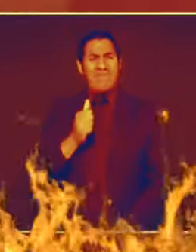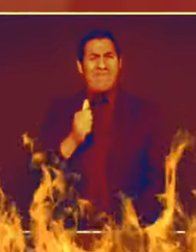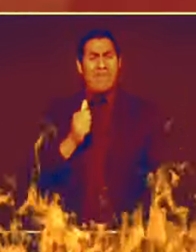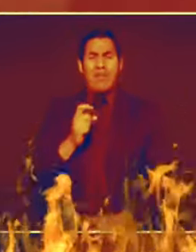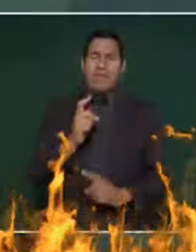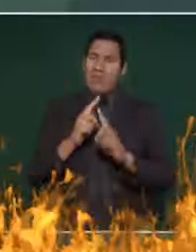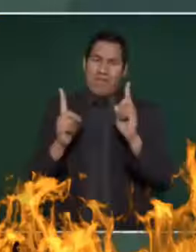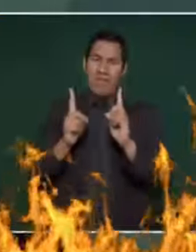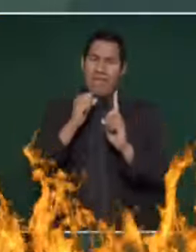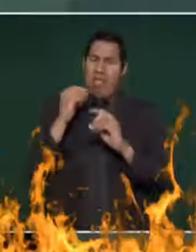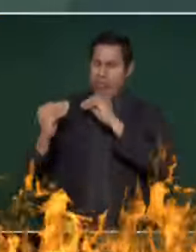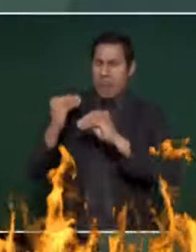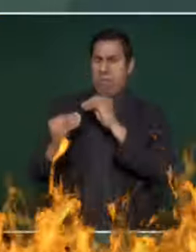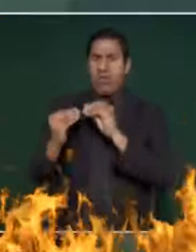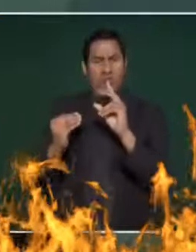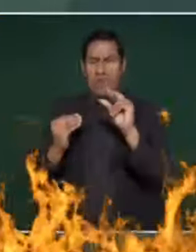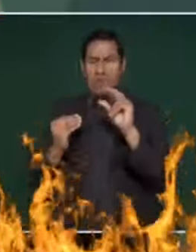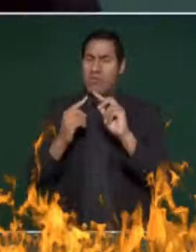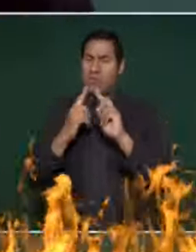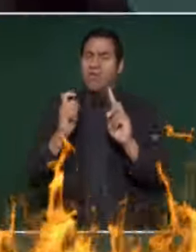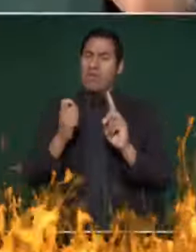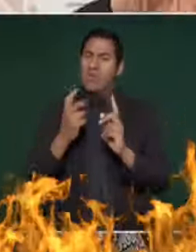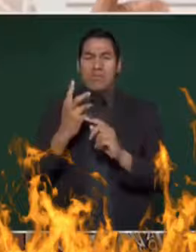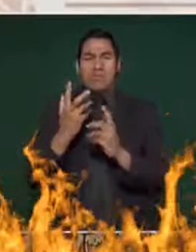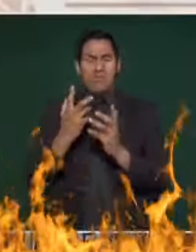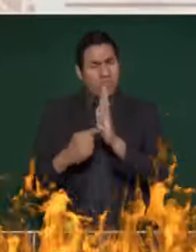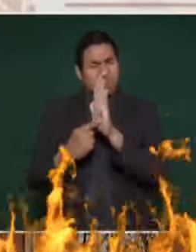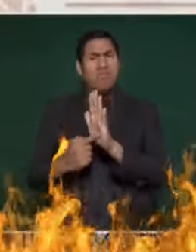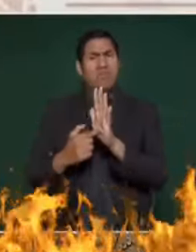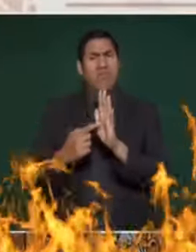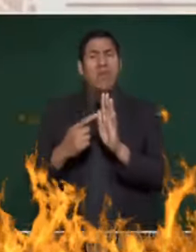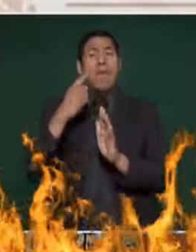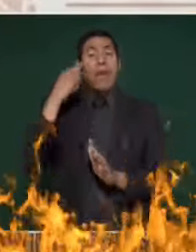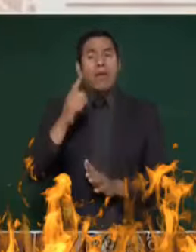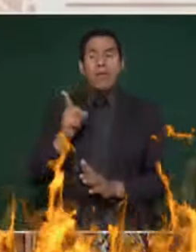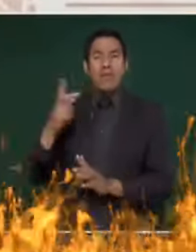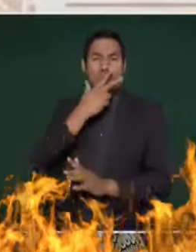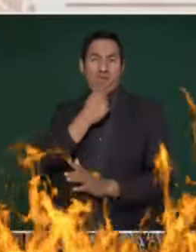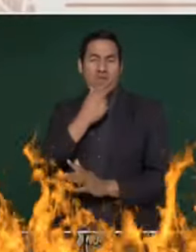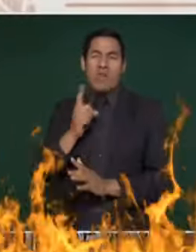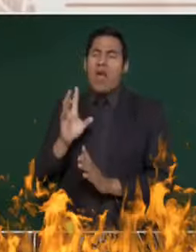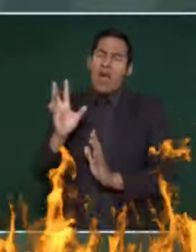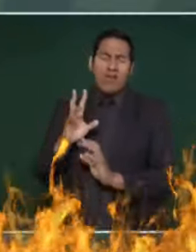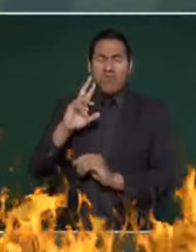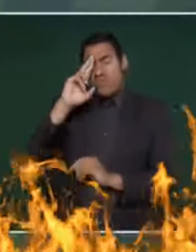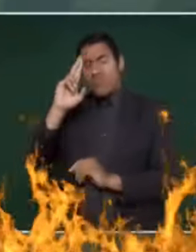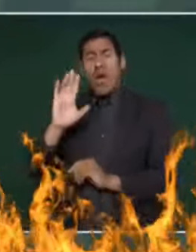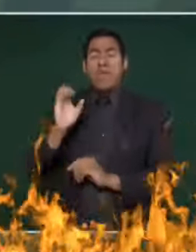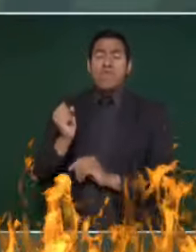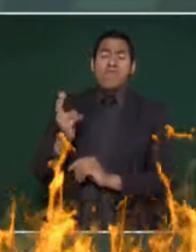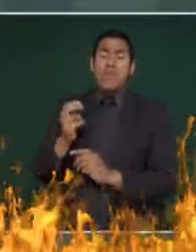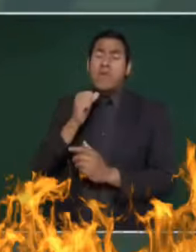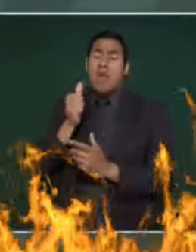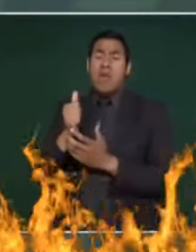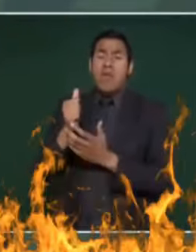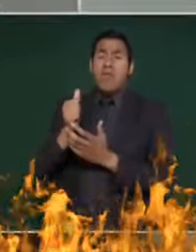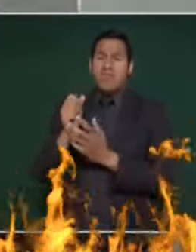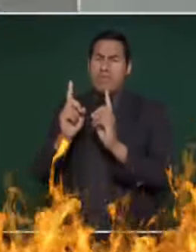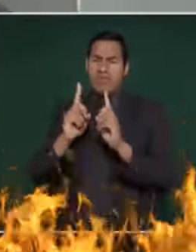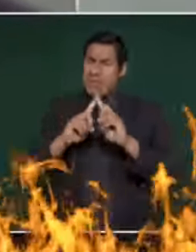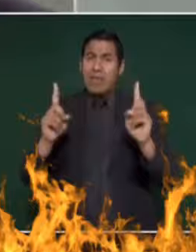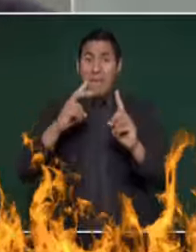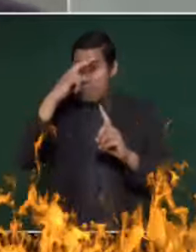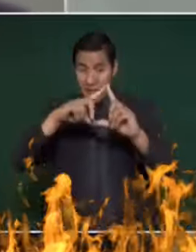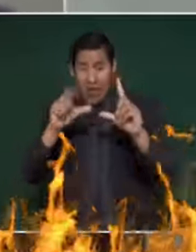no es para pelearnos es nada más y para que no haya privilegios porque todos los